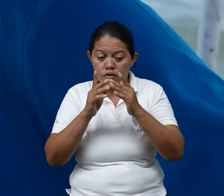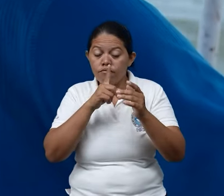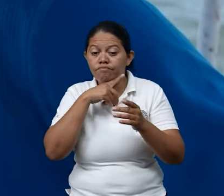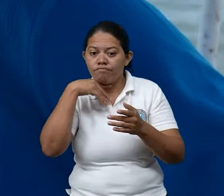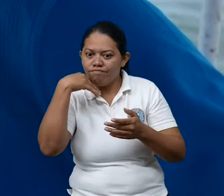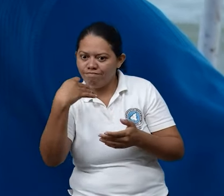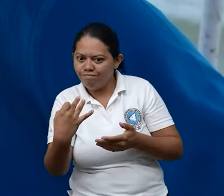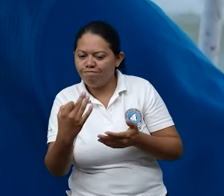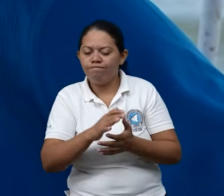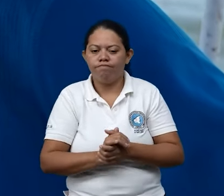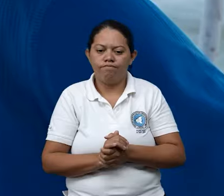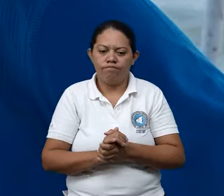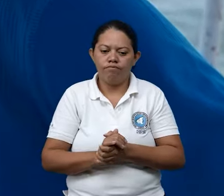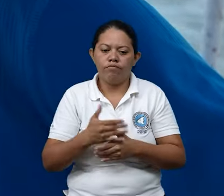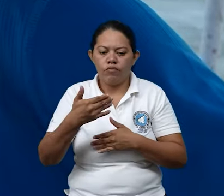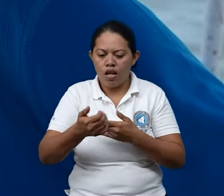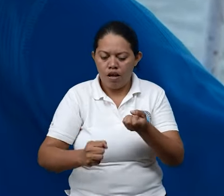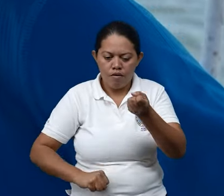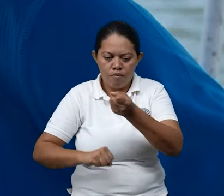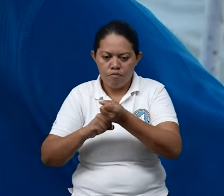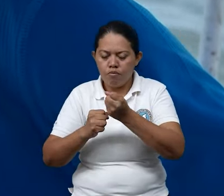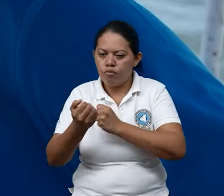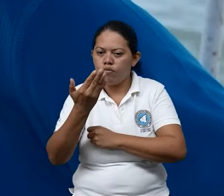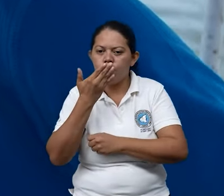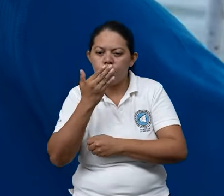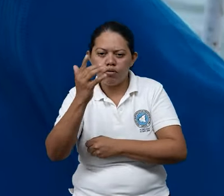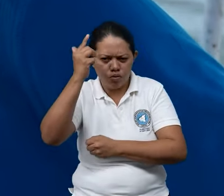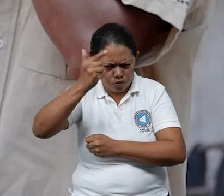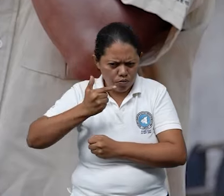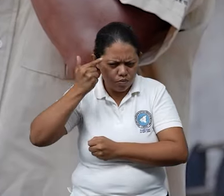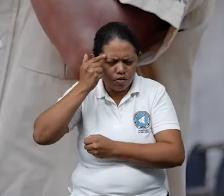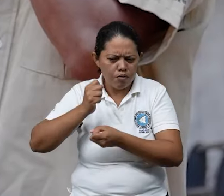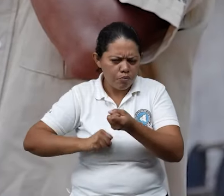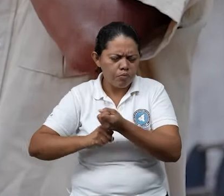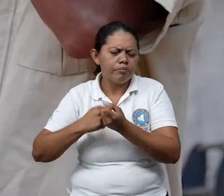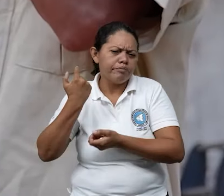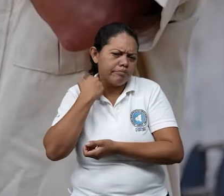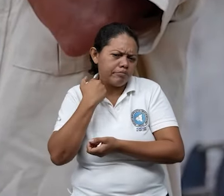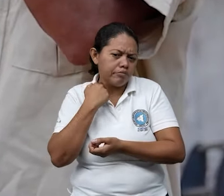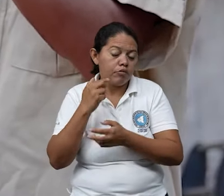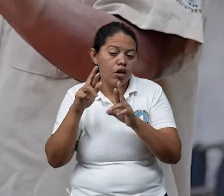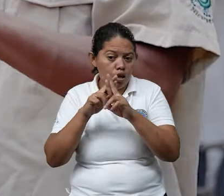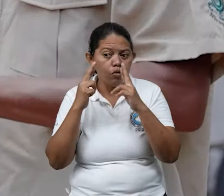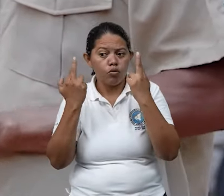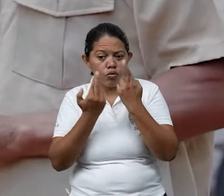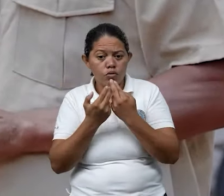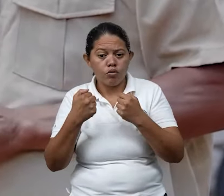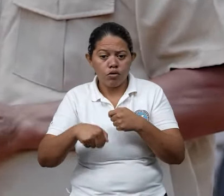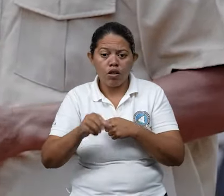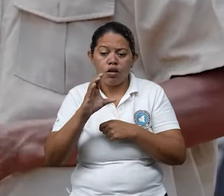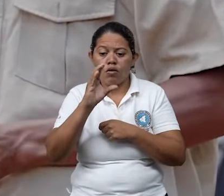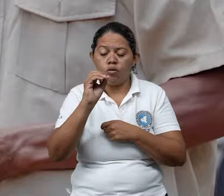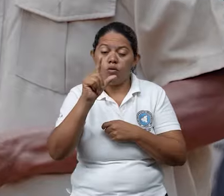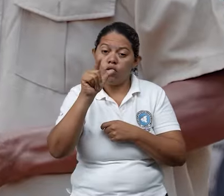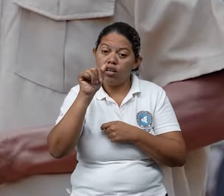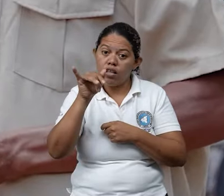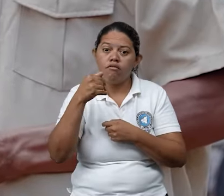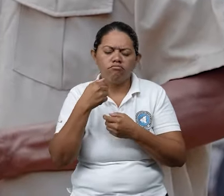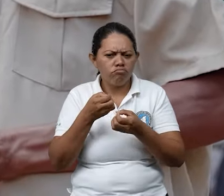realidades. Pues el apoyo que el gobierno nos da, porque yo he estado en reuniones aquí en el barrio de Las Colinas,